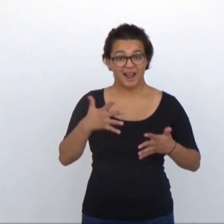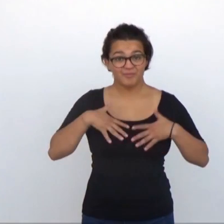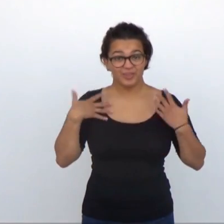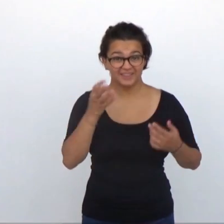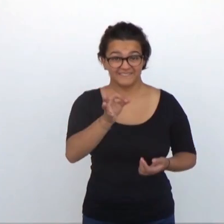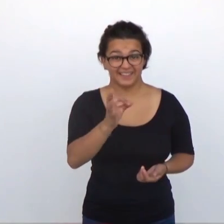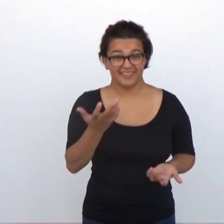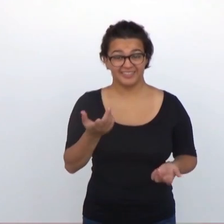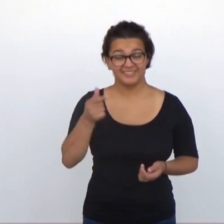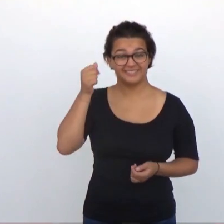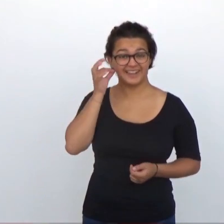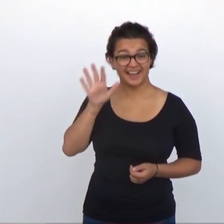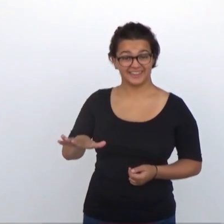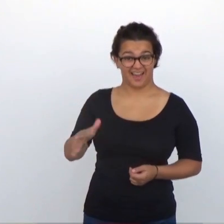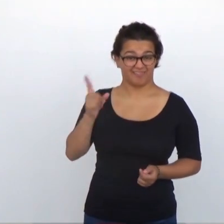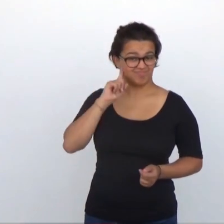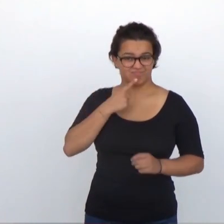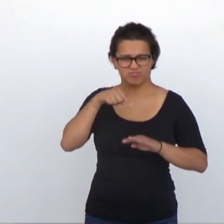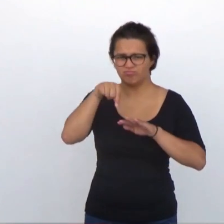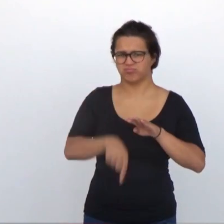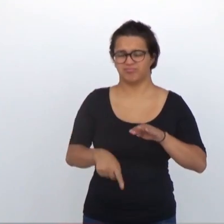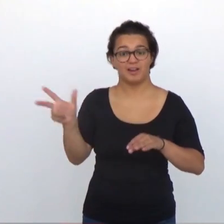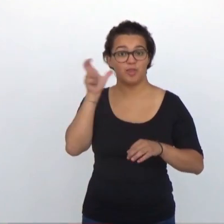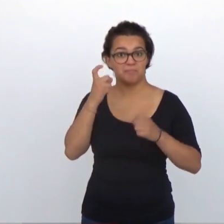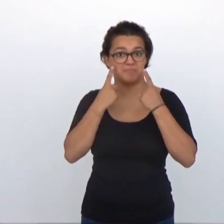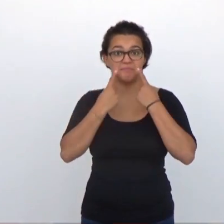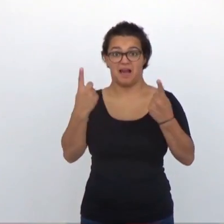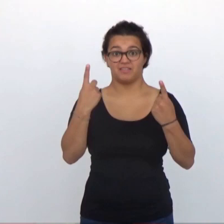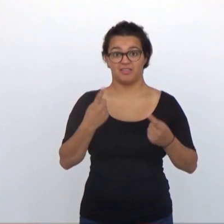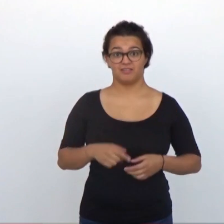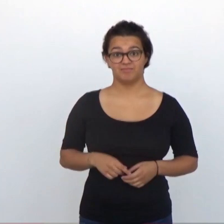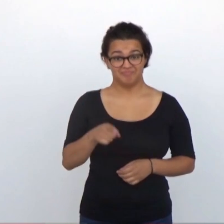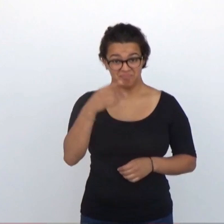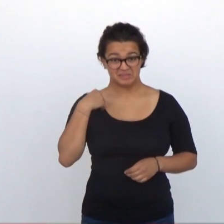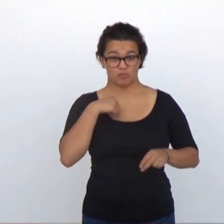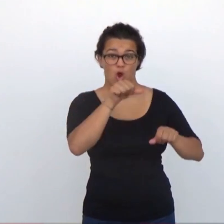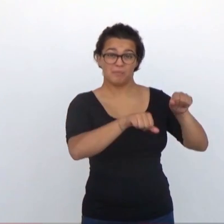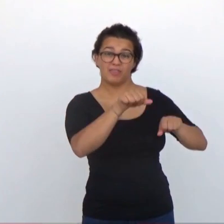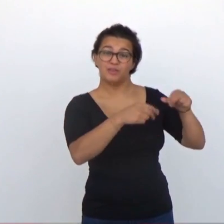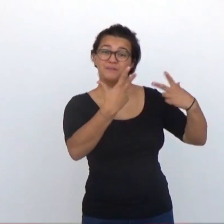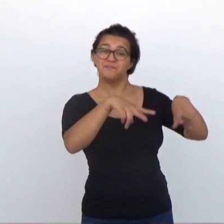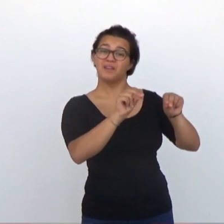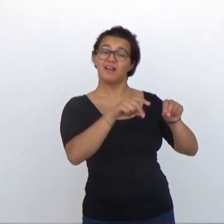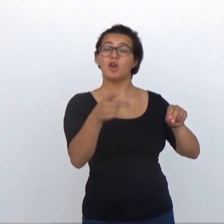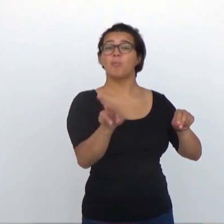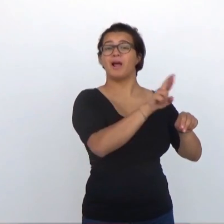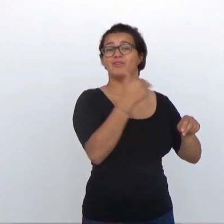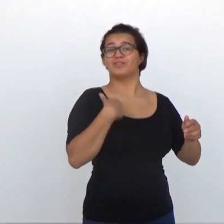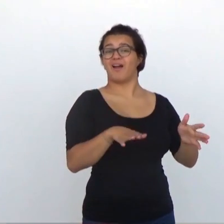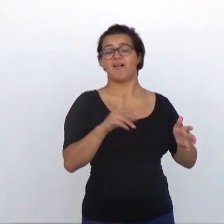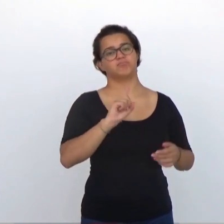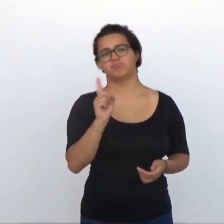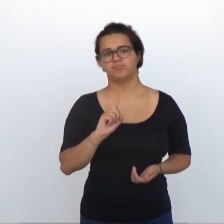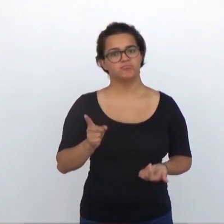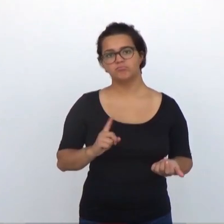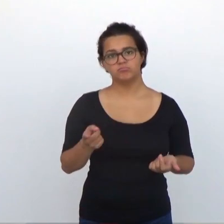Es emocionante, ¿verdad? Una niña profundamente sorda que oye por primera vez. La recuperación de estos pacientes no termina con